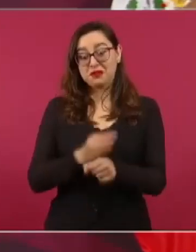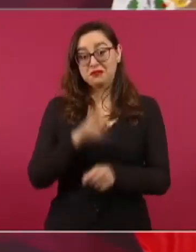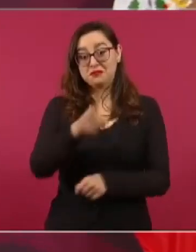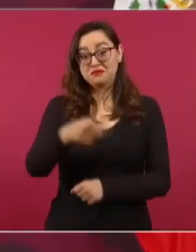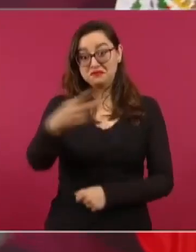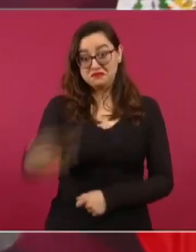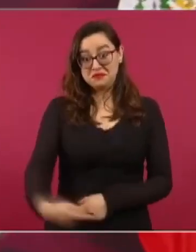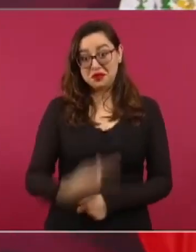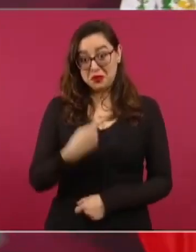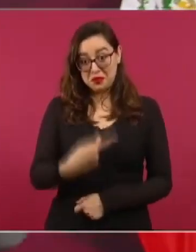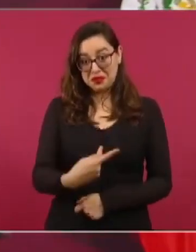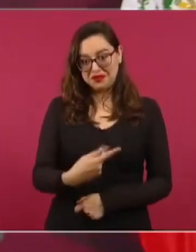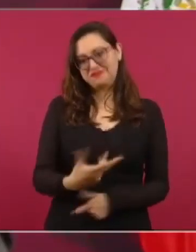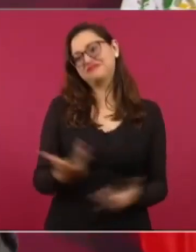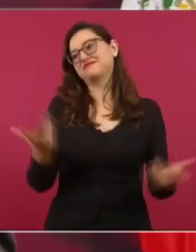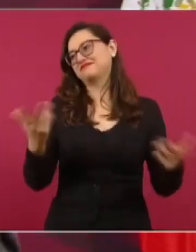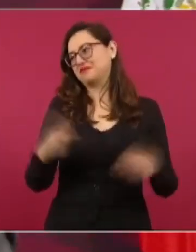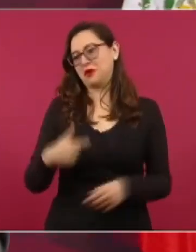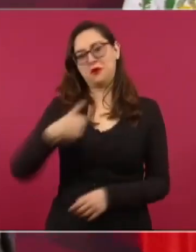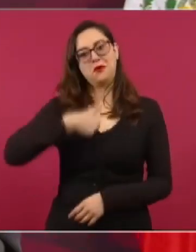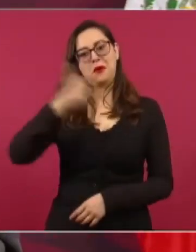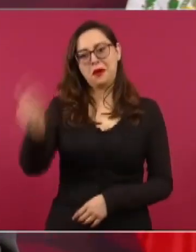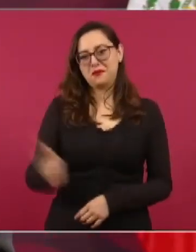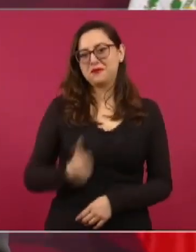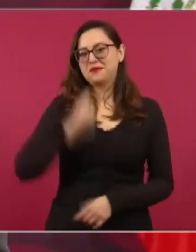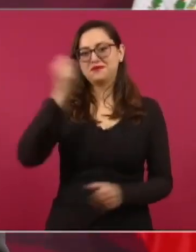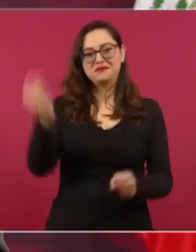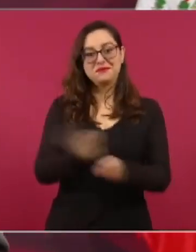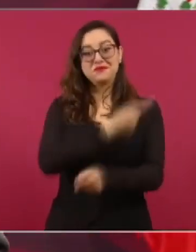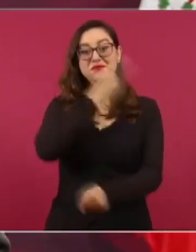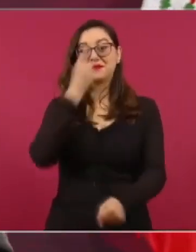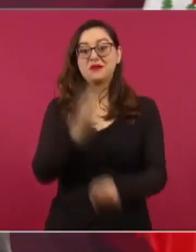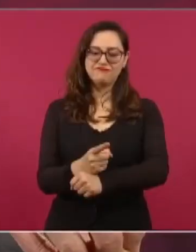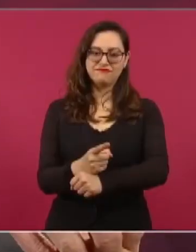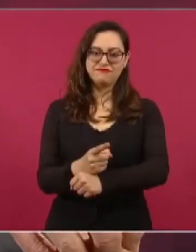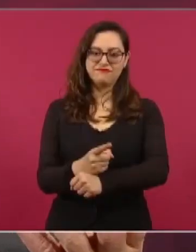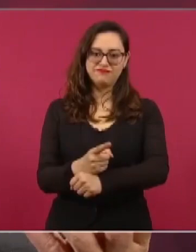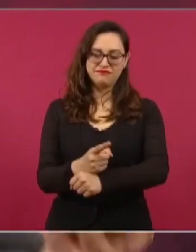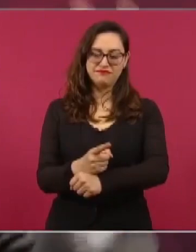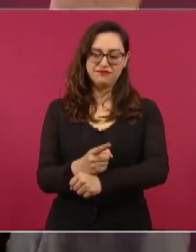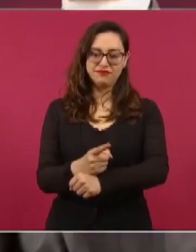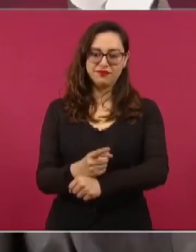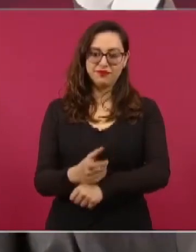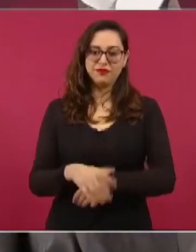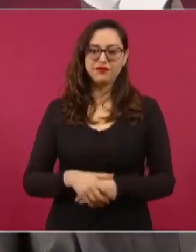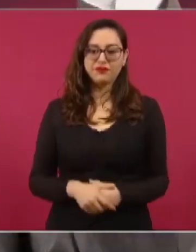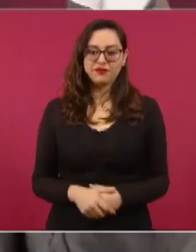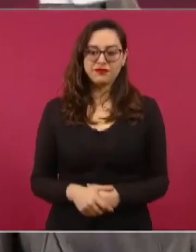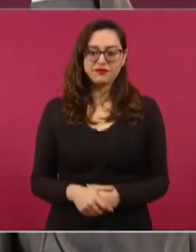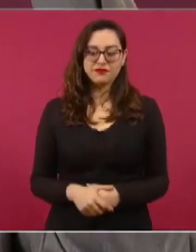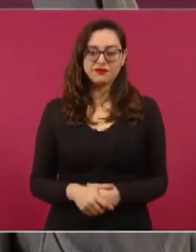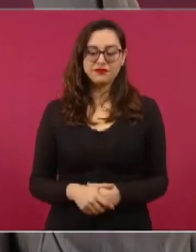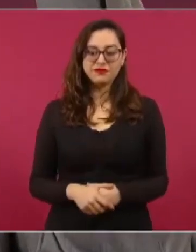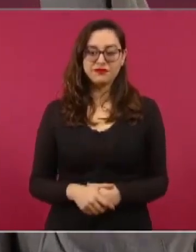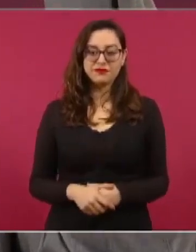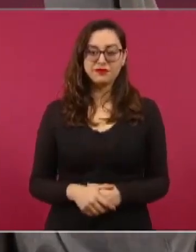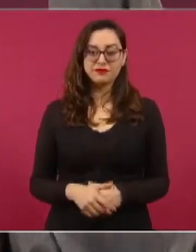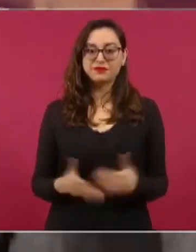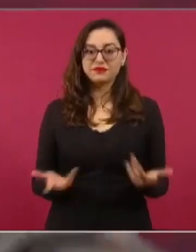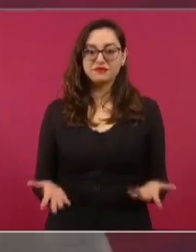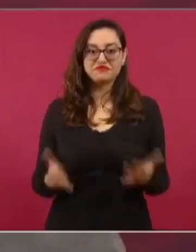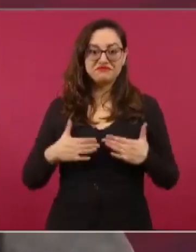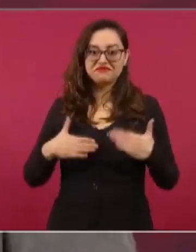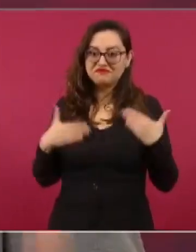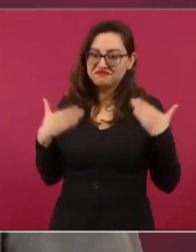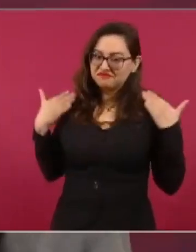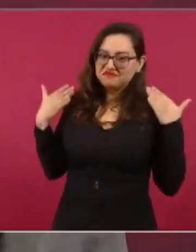de decir que la maestra Delfina es una mujer honesta, tiene toda mi